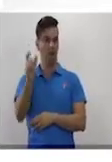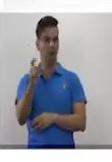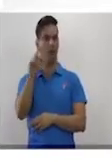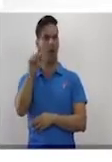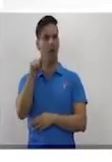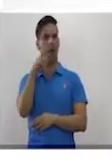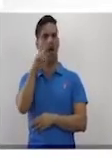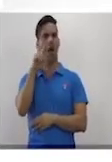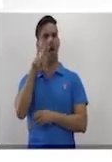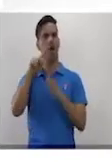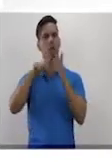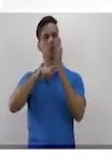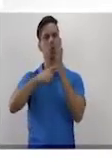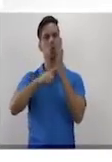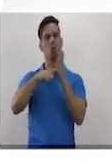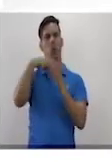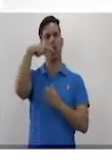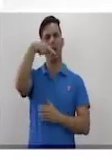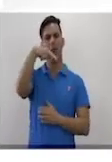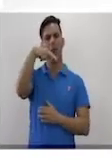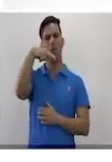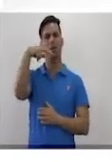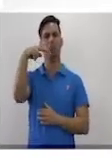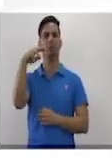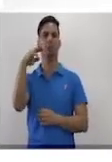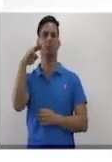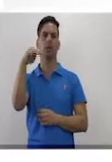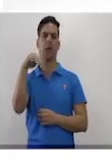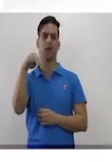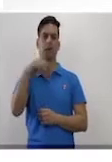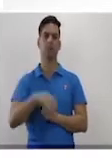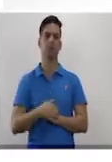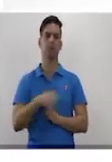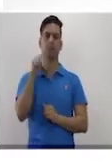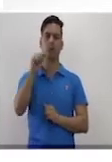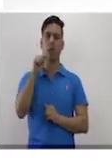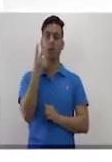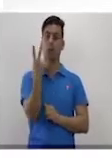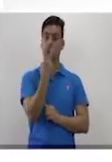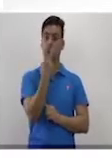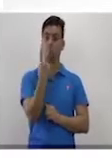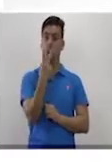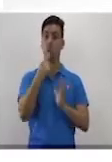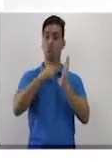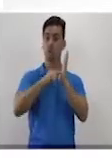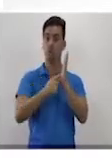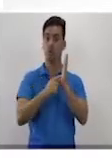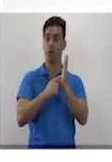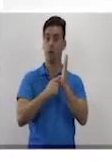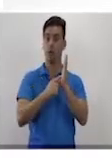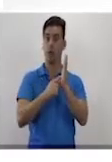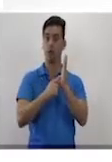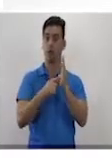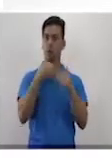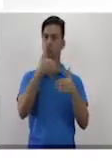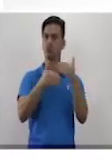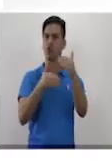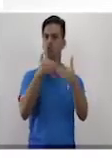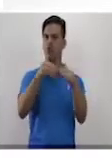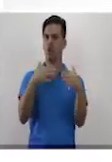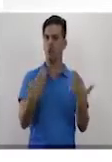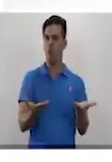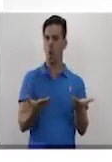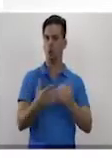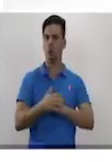En el, ¿qué vas a hacer? Vas a multiplicar dos monomios. Recuerdas el proceder, multiplicas primero los